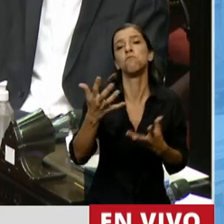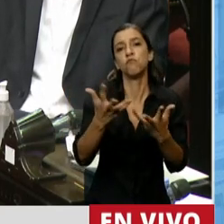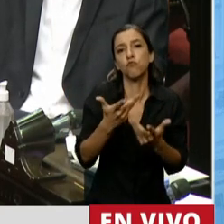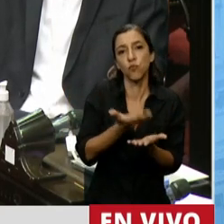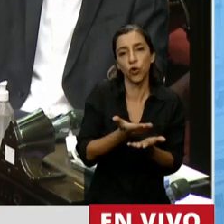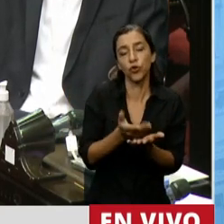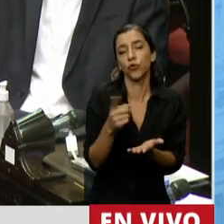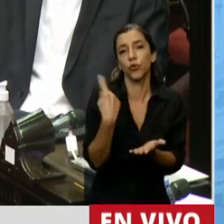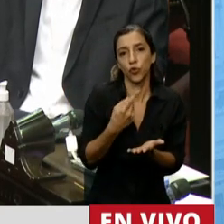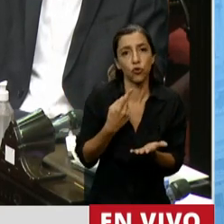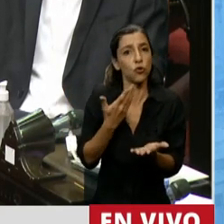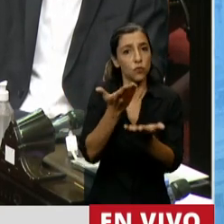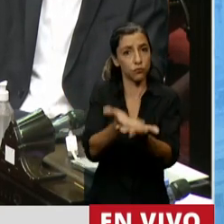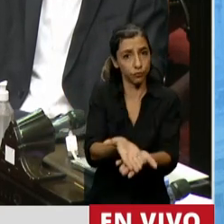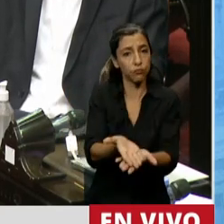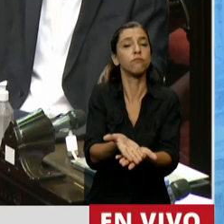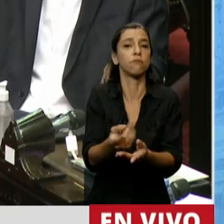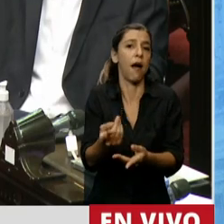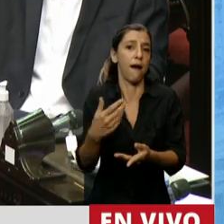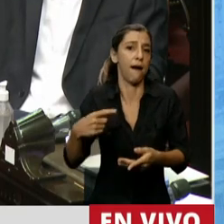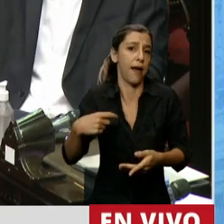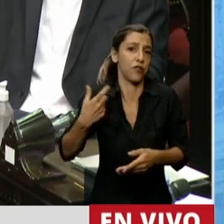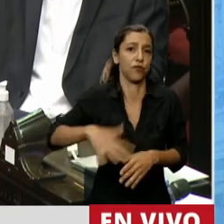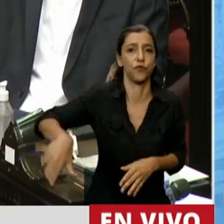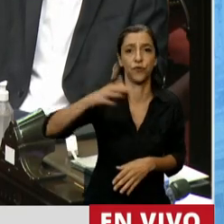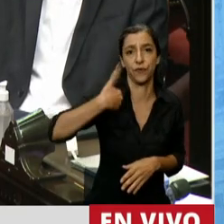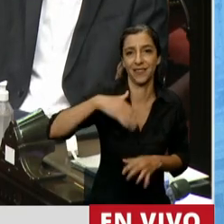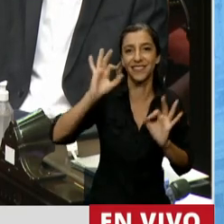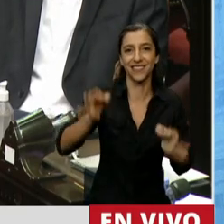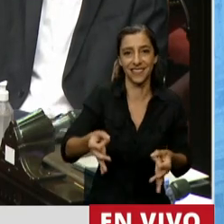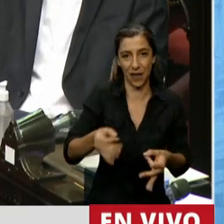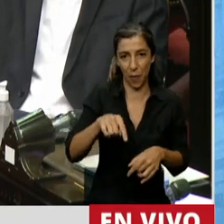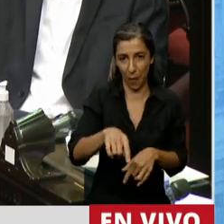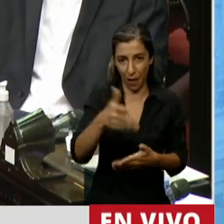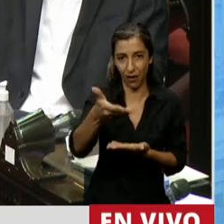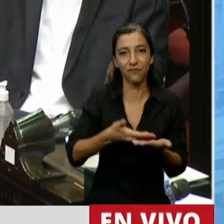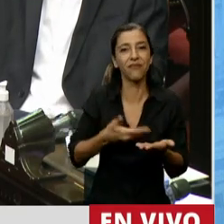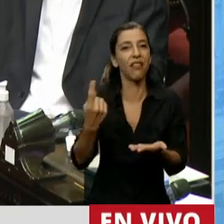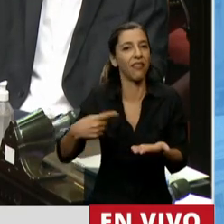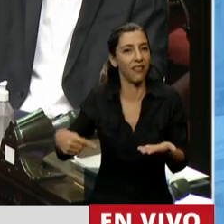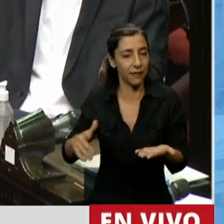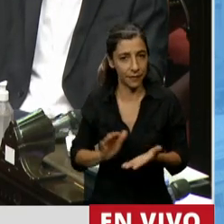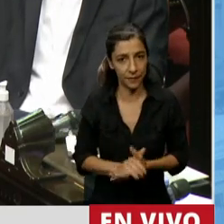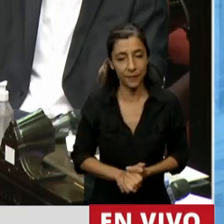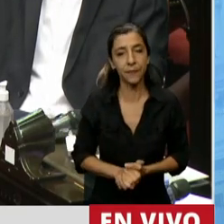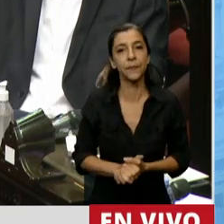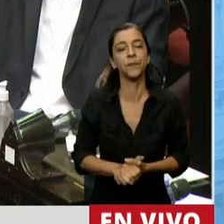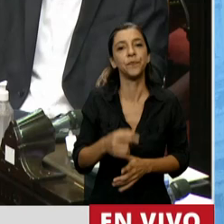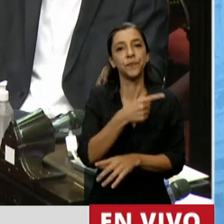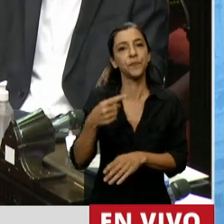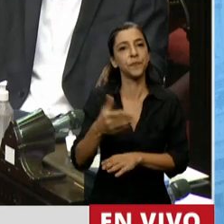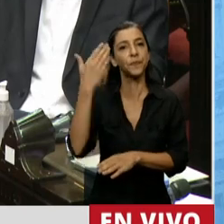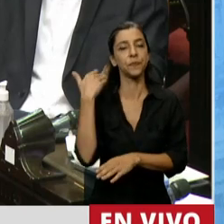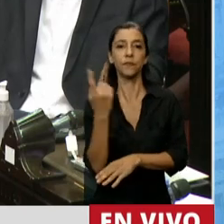consideración de todos los argentinos. En esta Cámara la semana pasada tuvimos reuniones